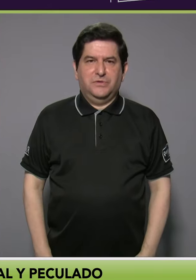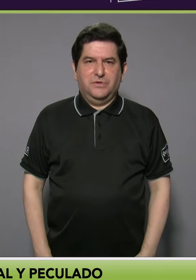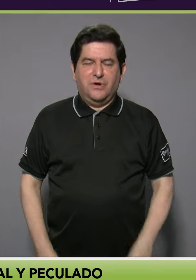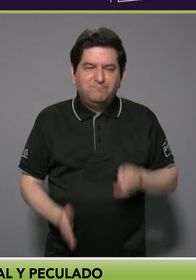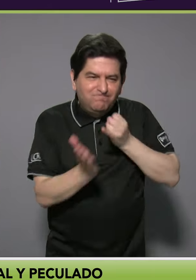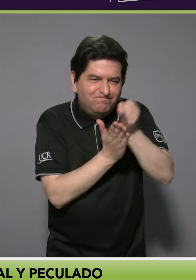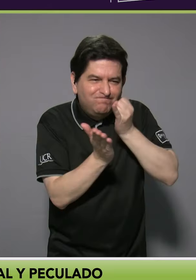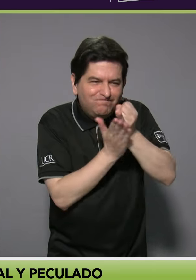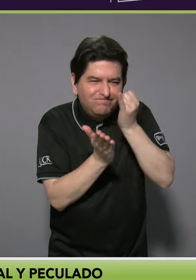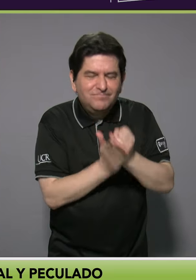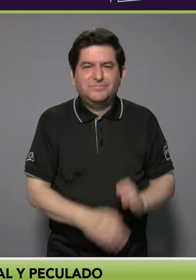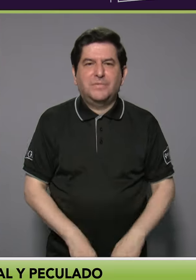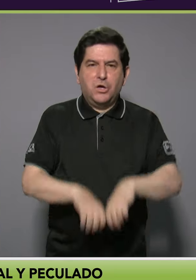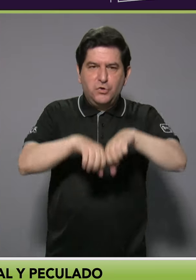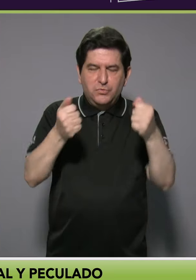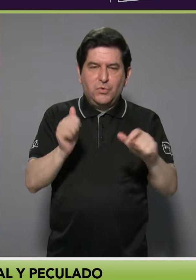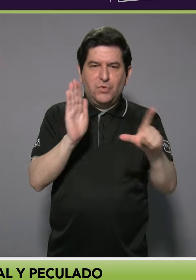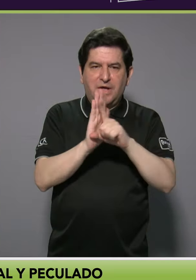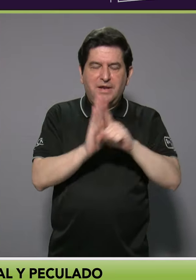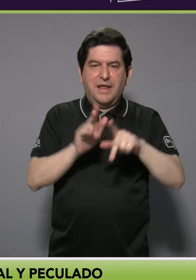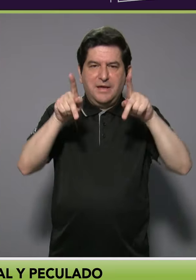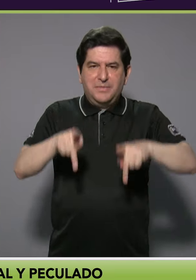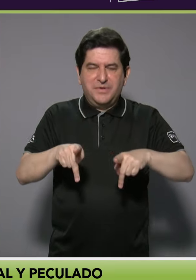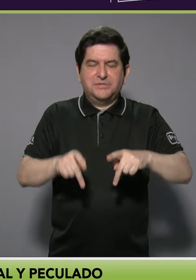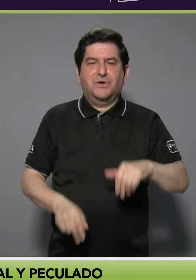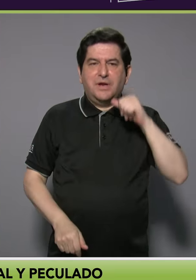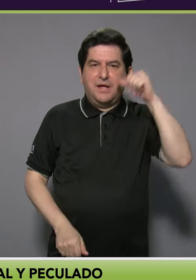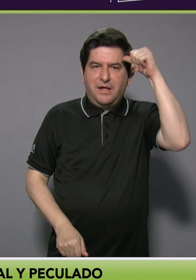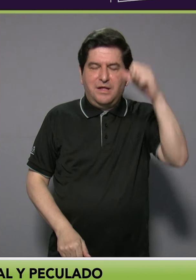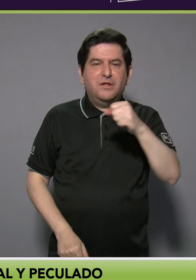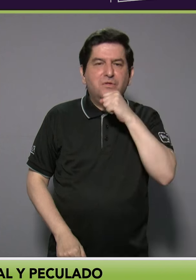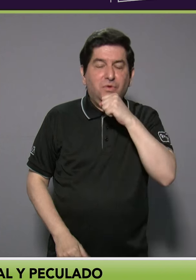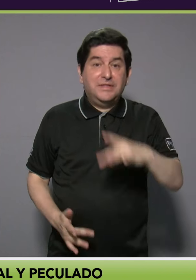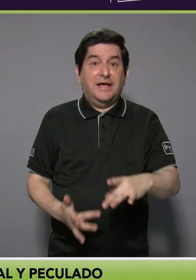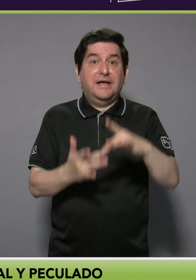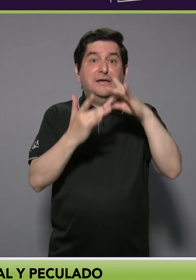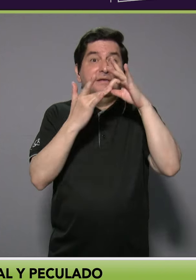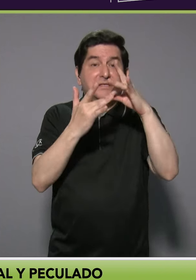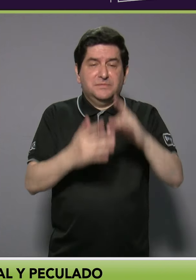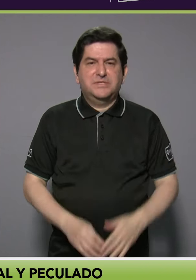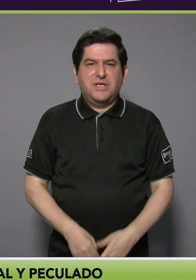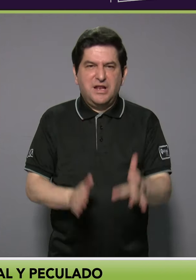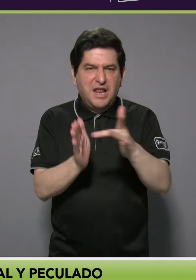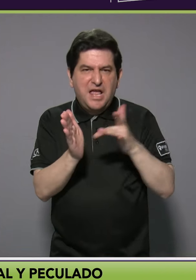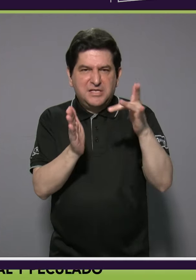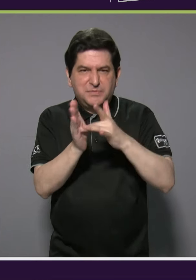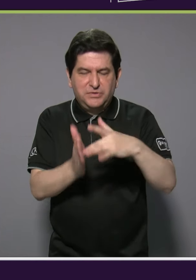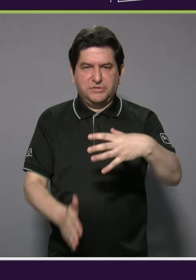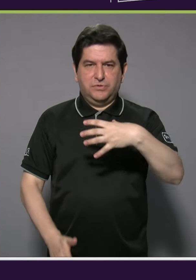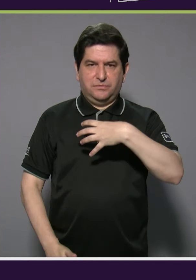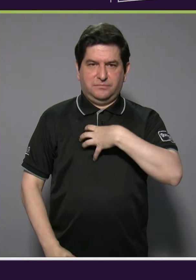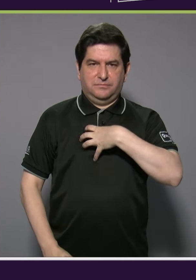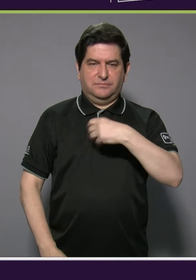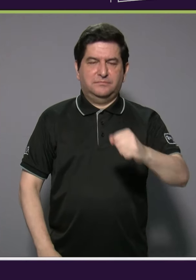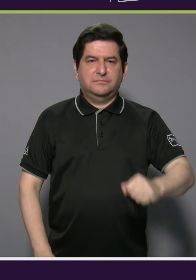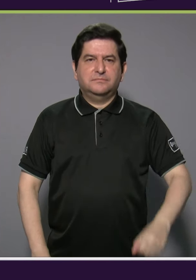le investiga por infracción a la ley de la persona adulta mayor, en particular por explotación patrimonial.